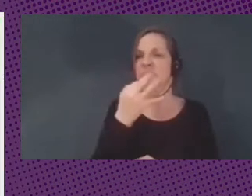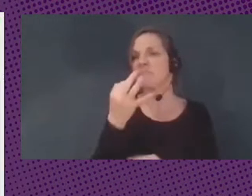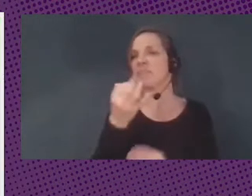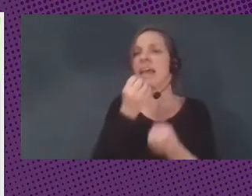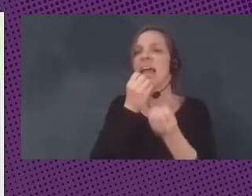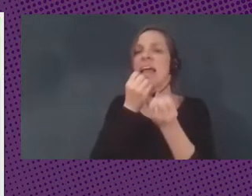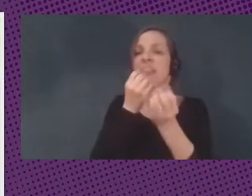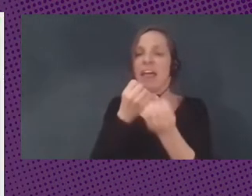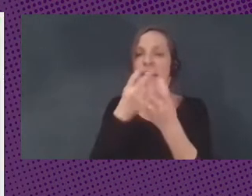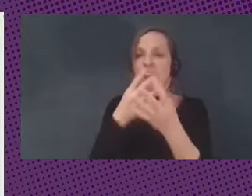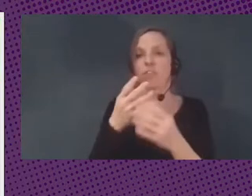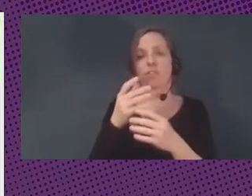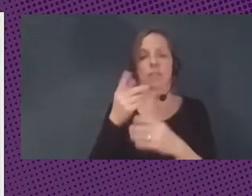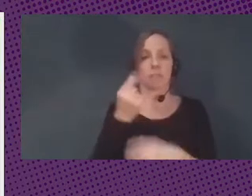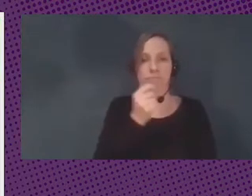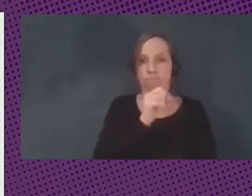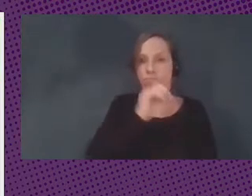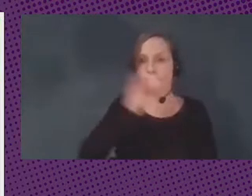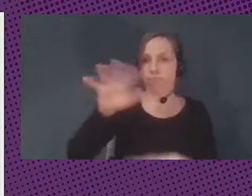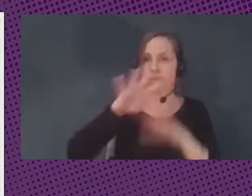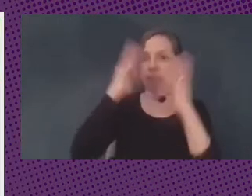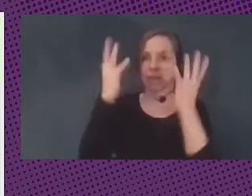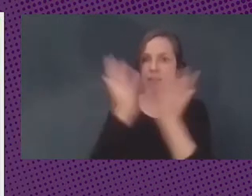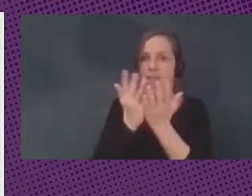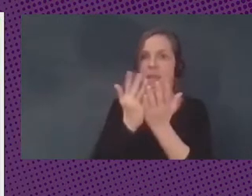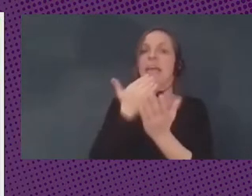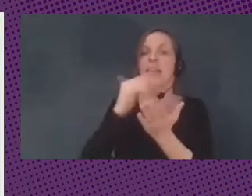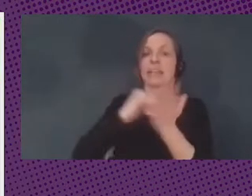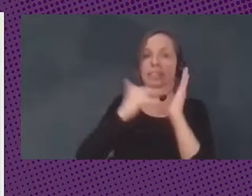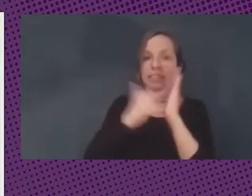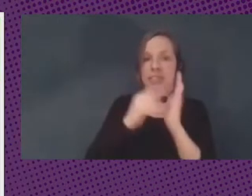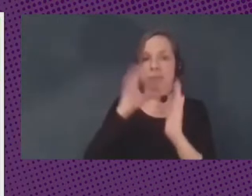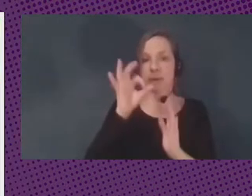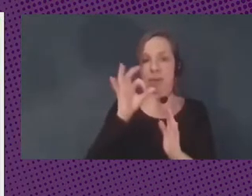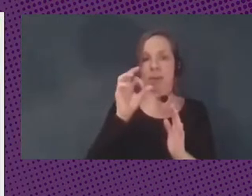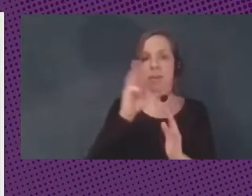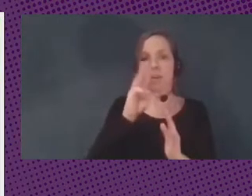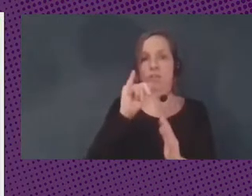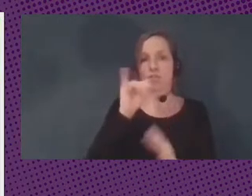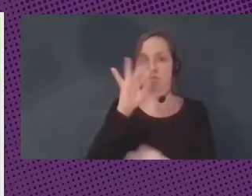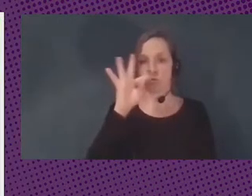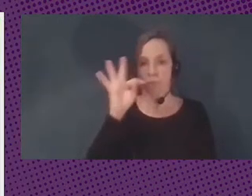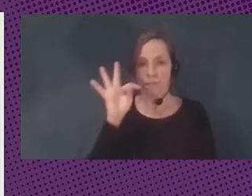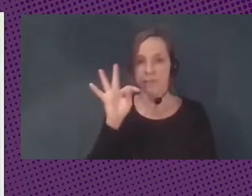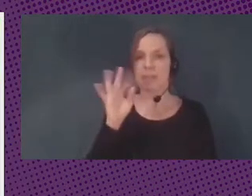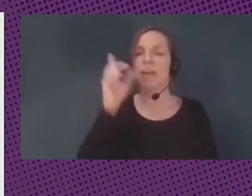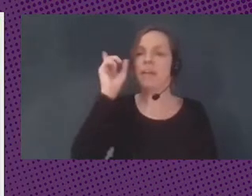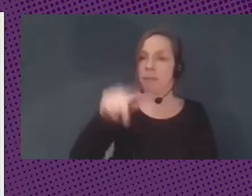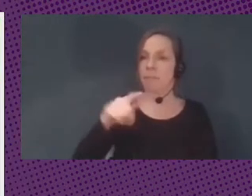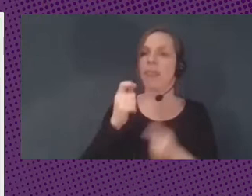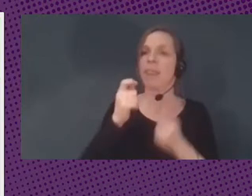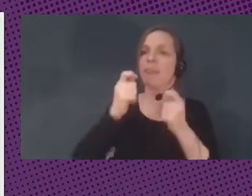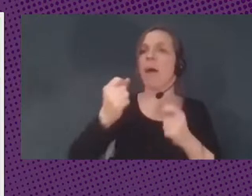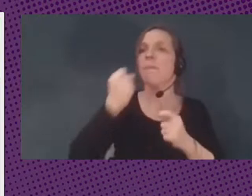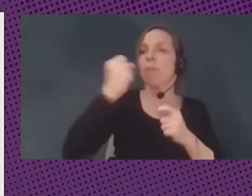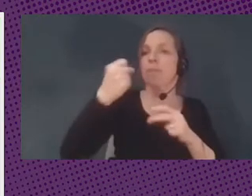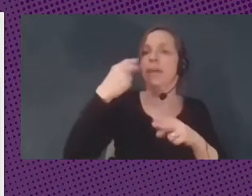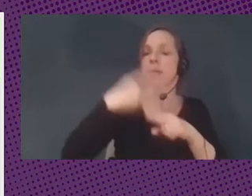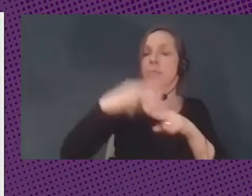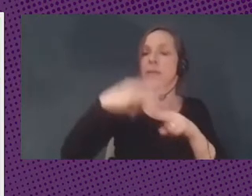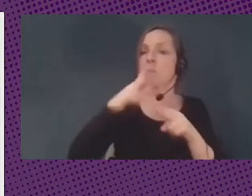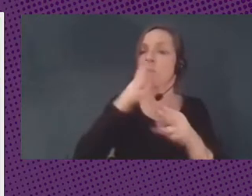internacionales que pasan a través del sistema SWIFT también le otorgan un poder político sobre la base de la información